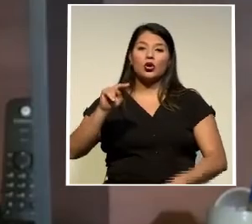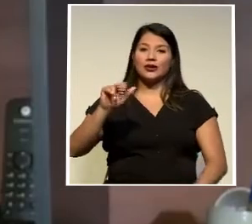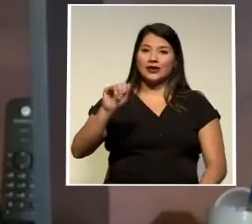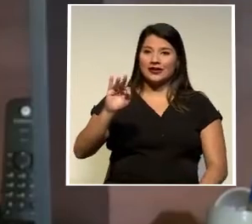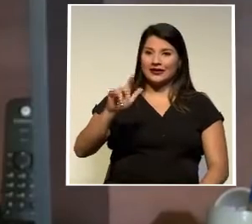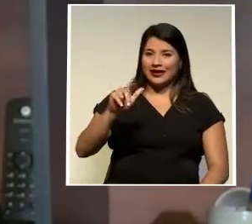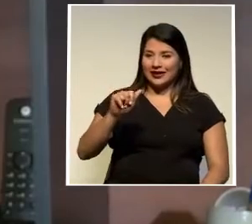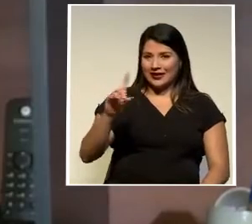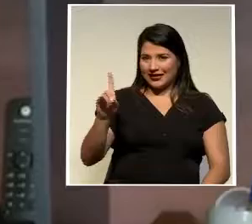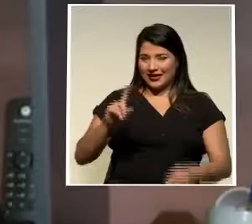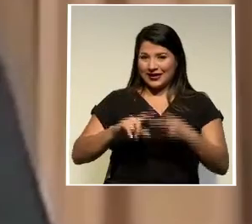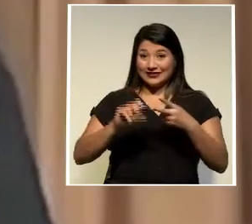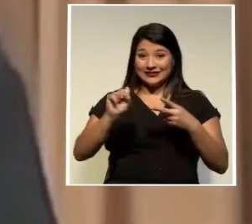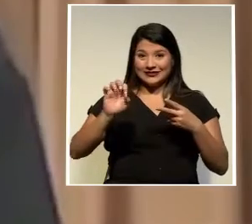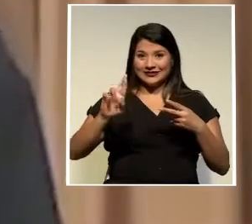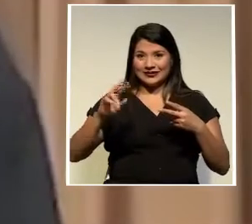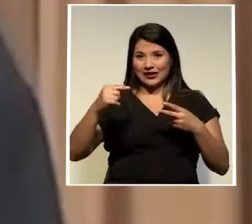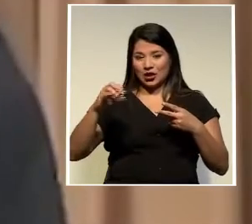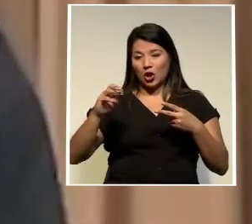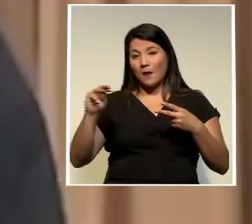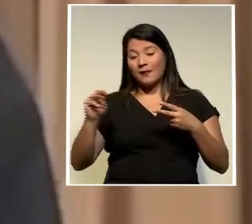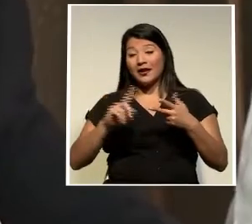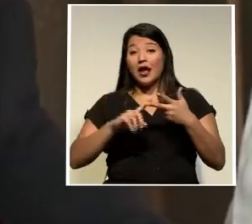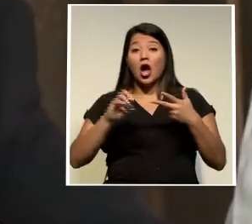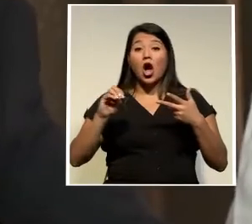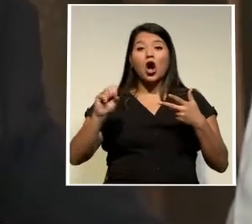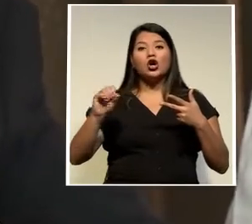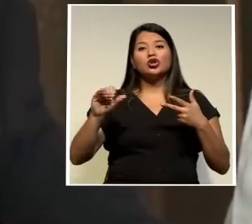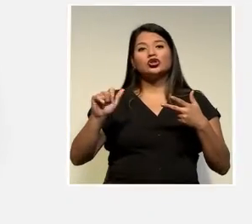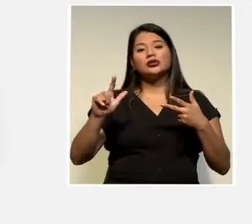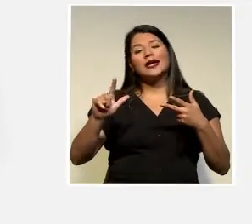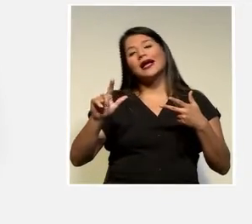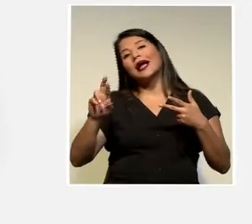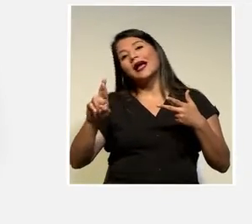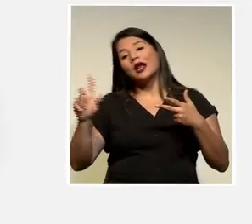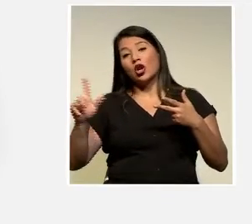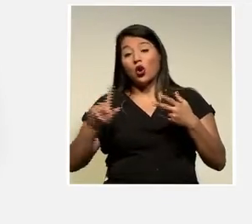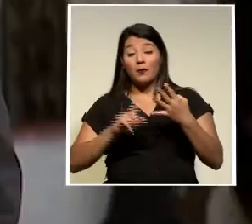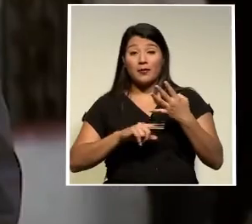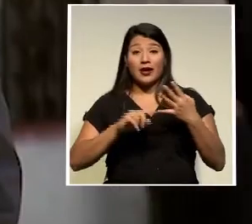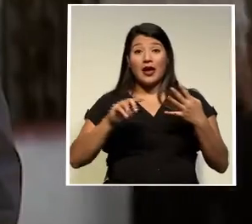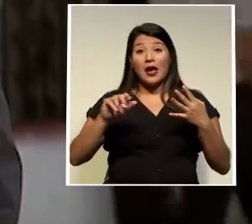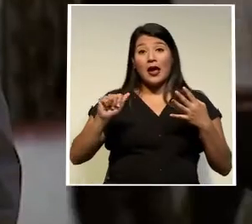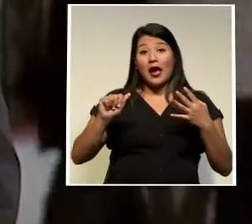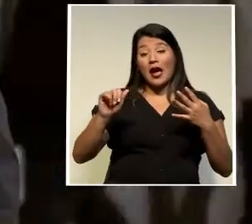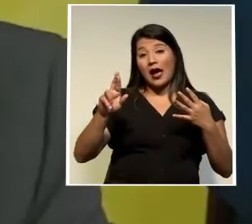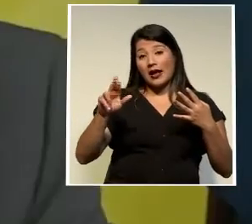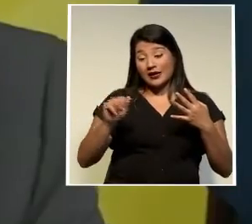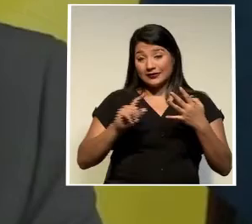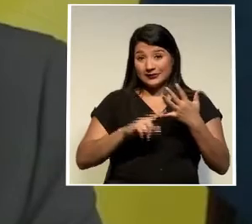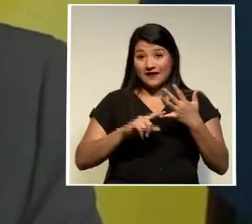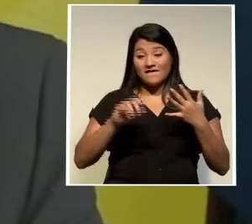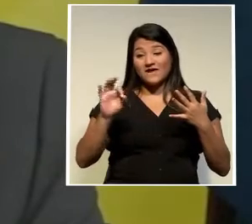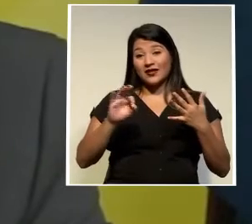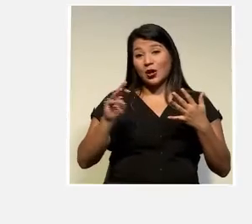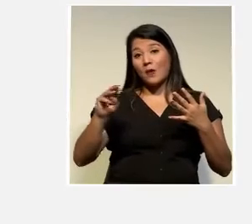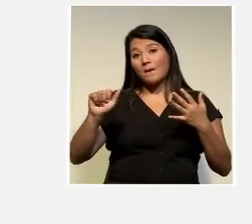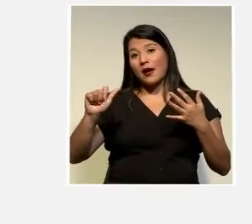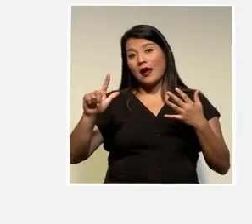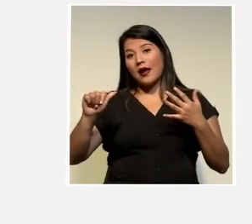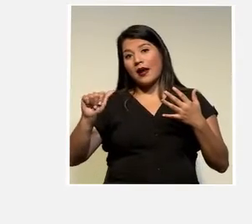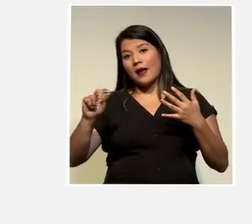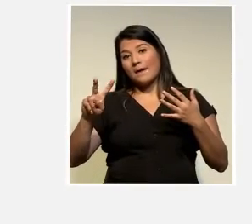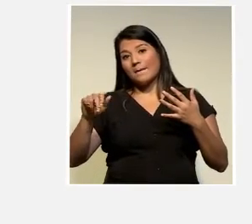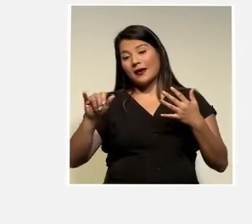Sergio Mena Oscar López Rolando Araya Fabricio Alvarado Federico Malabasi Rodolfo Hernández y Greivin